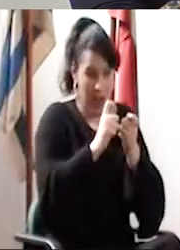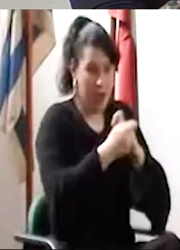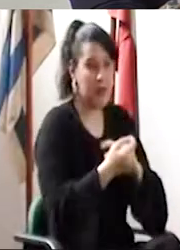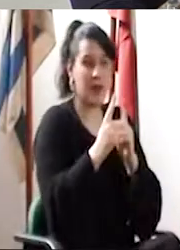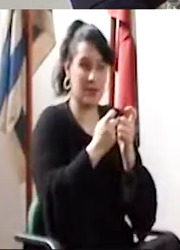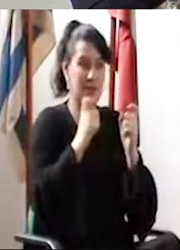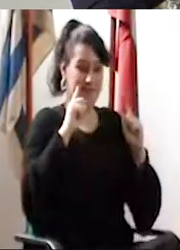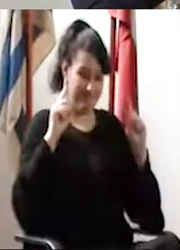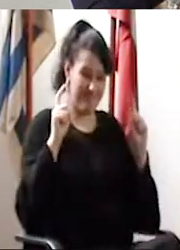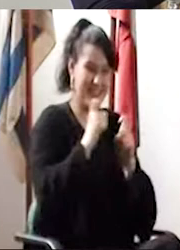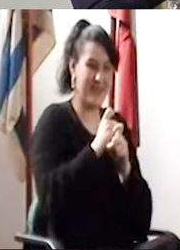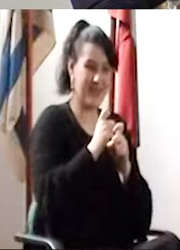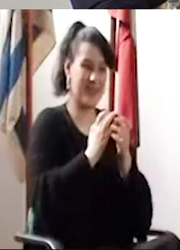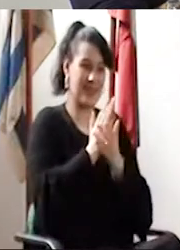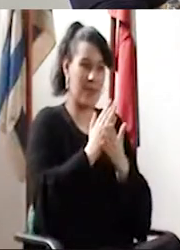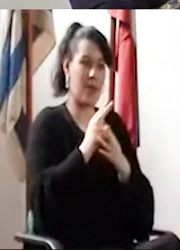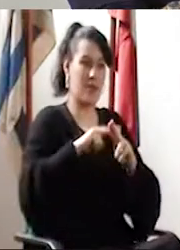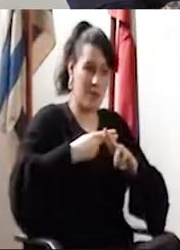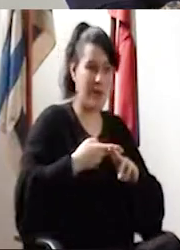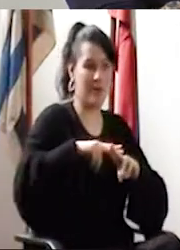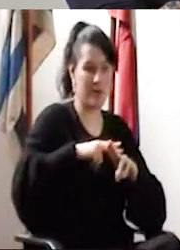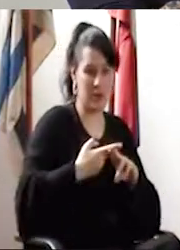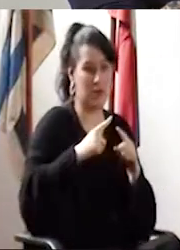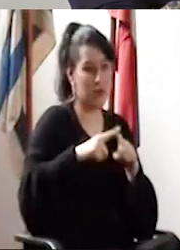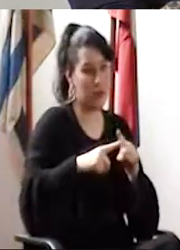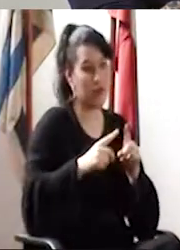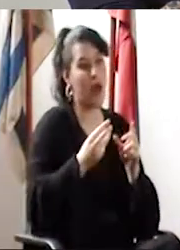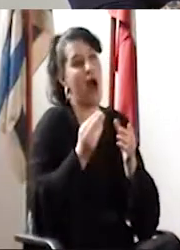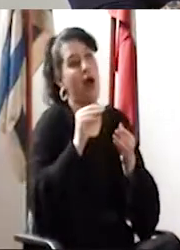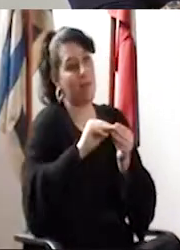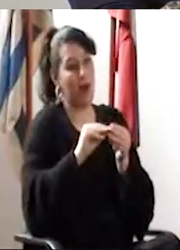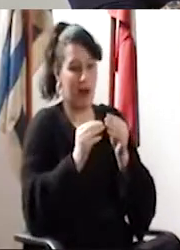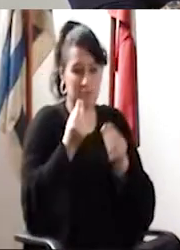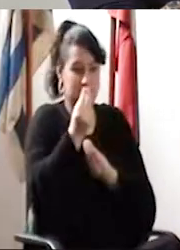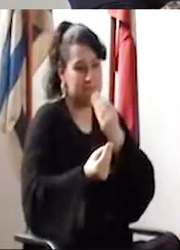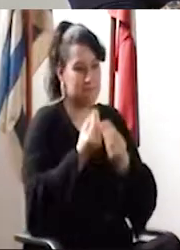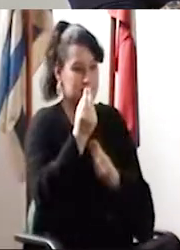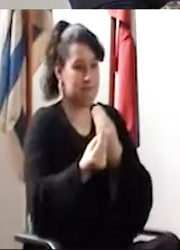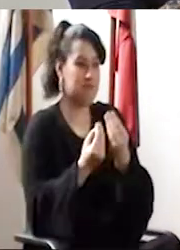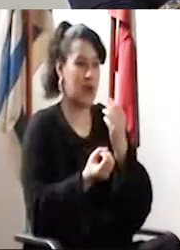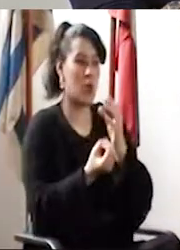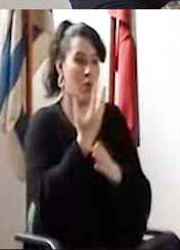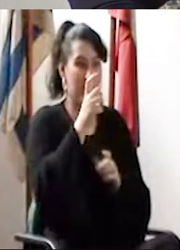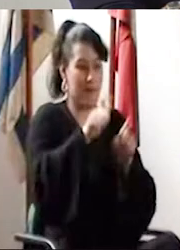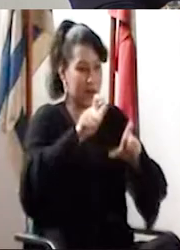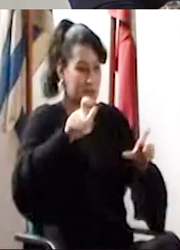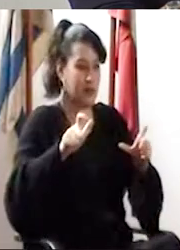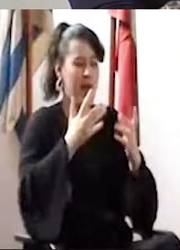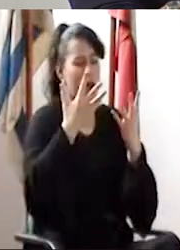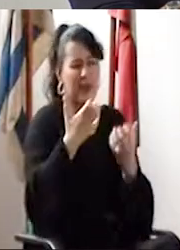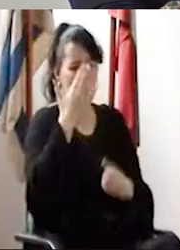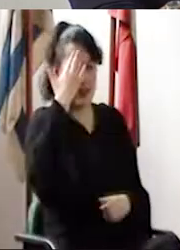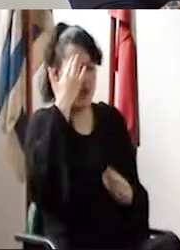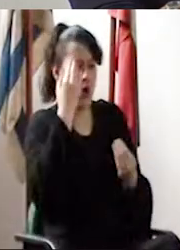empiezan a cambiar también tenemos esa dificultad que es que se reeditan discusiones porque aparte se integra gente nueva y hay gente que